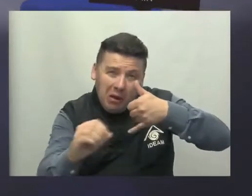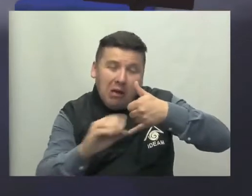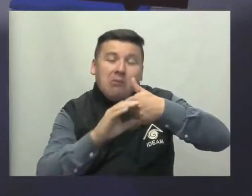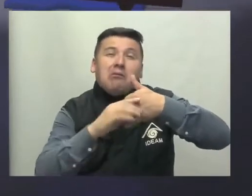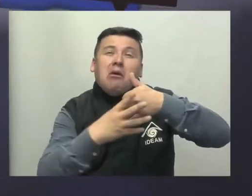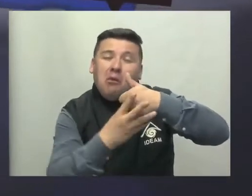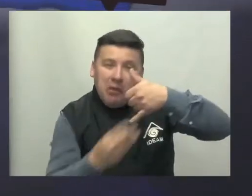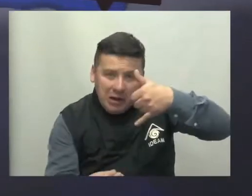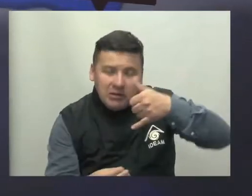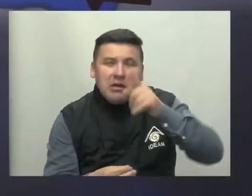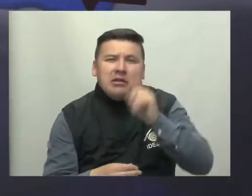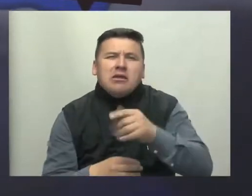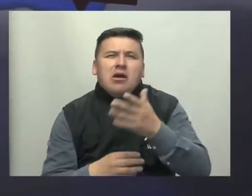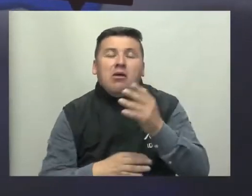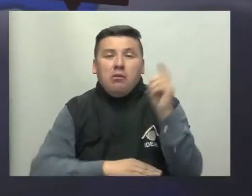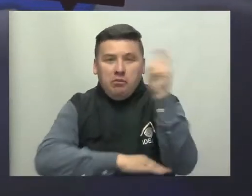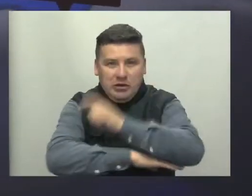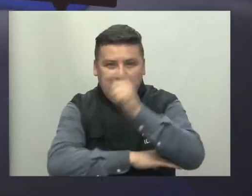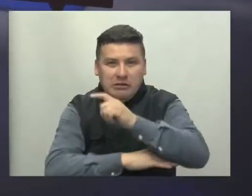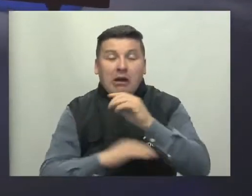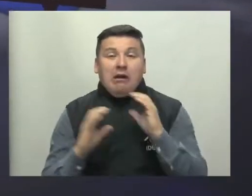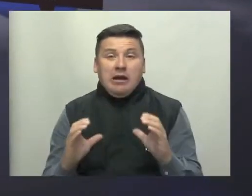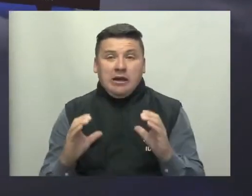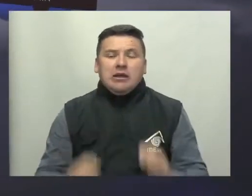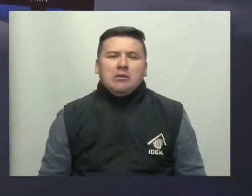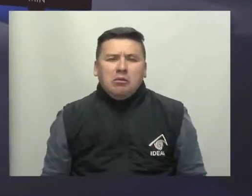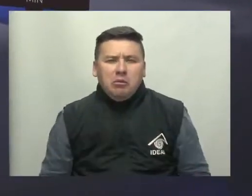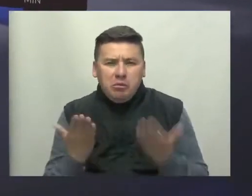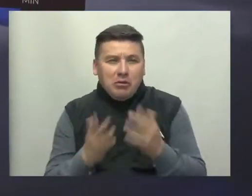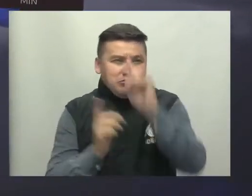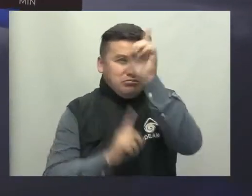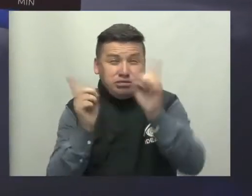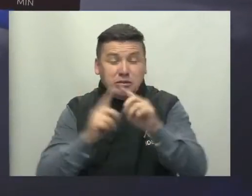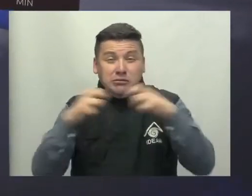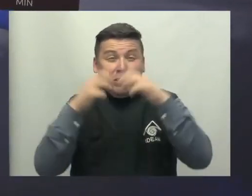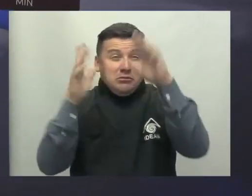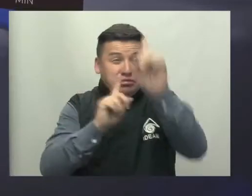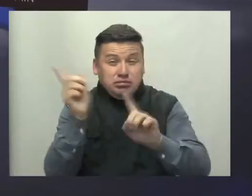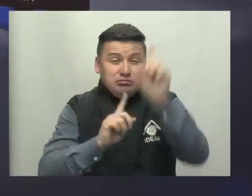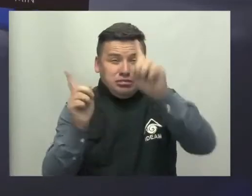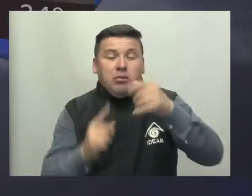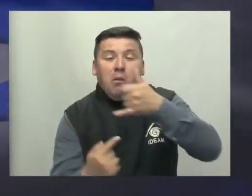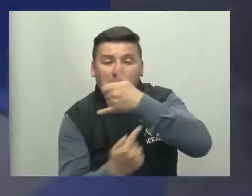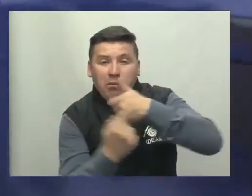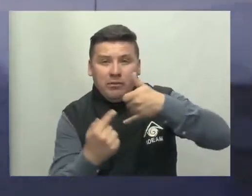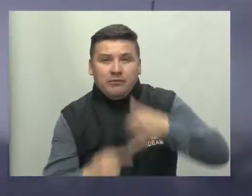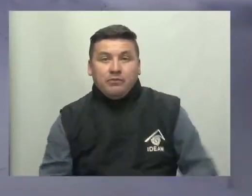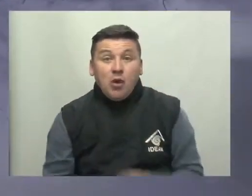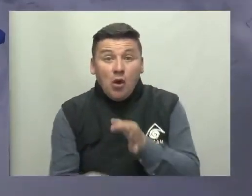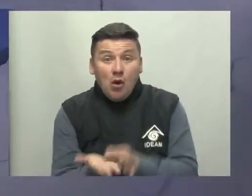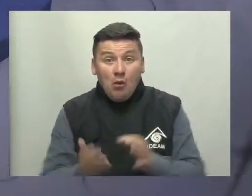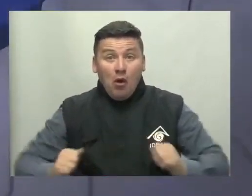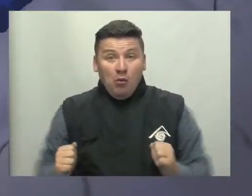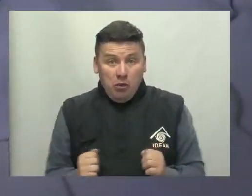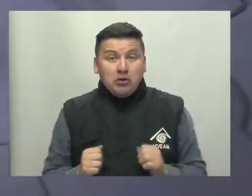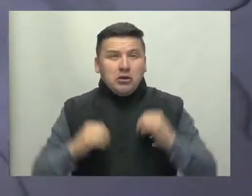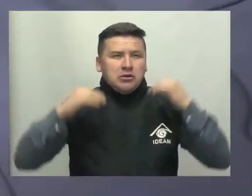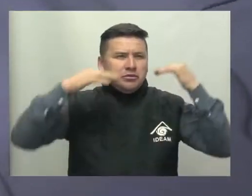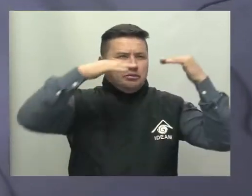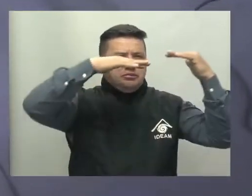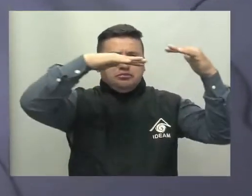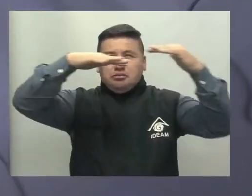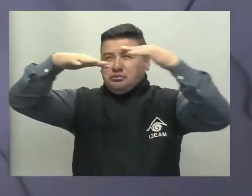Baupés, al igual que en zonas del occidente del Putumayo y Caquetá, con posibles tormentas eléctricas en algunos sectores. La capital